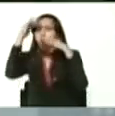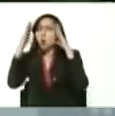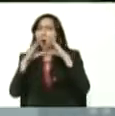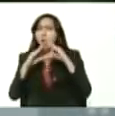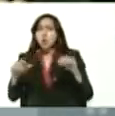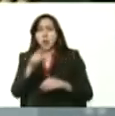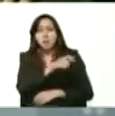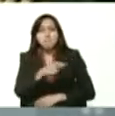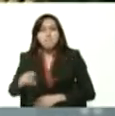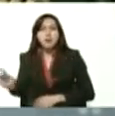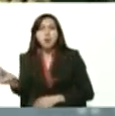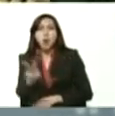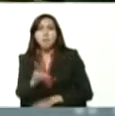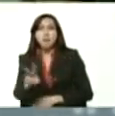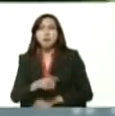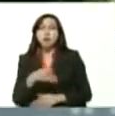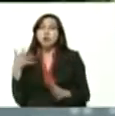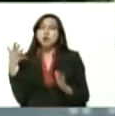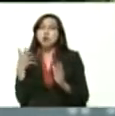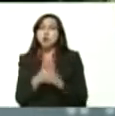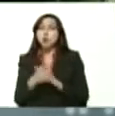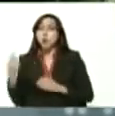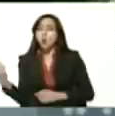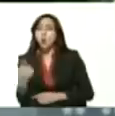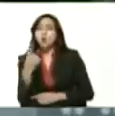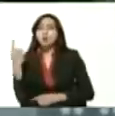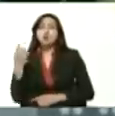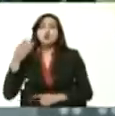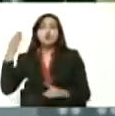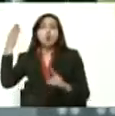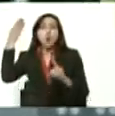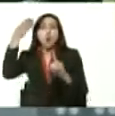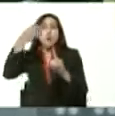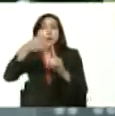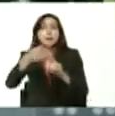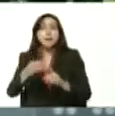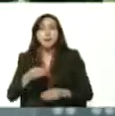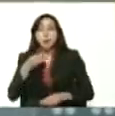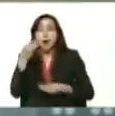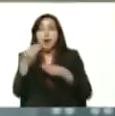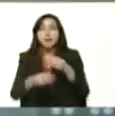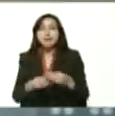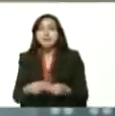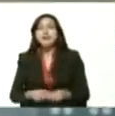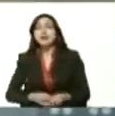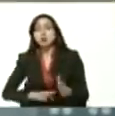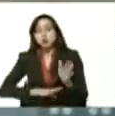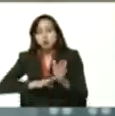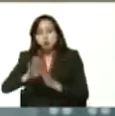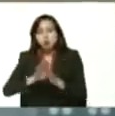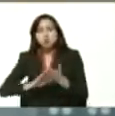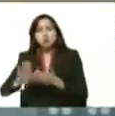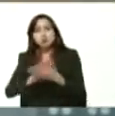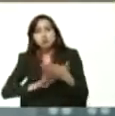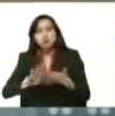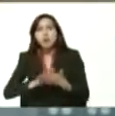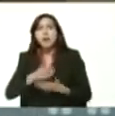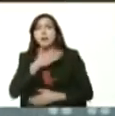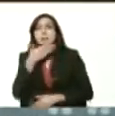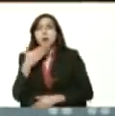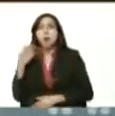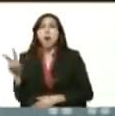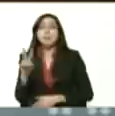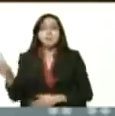los venezolanos y las venezolanas en un solo objetivo la recuperación integral de